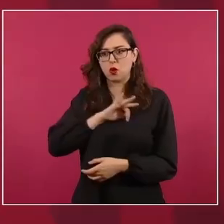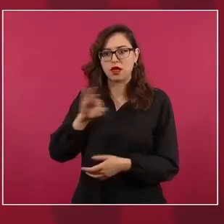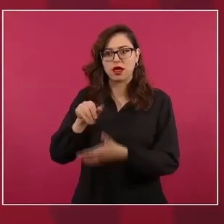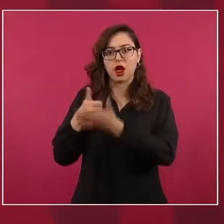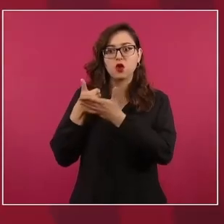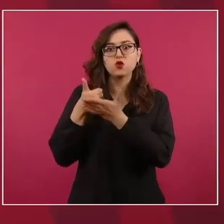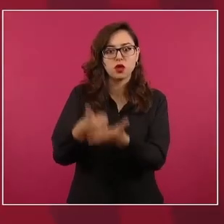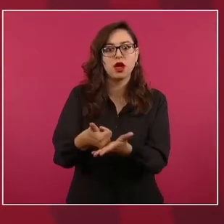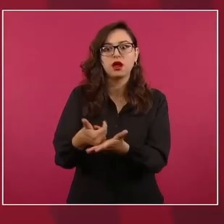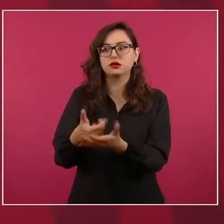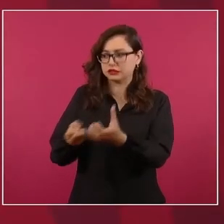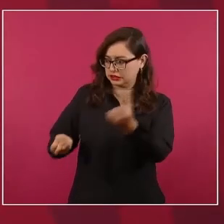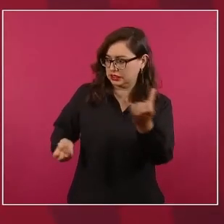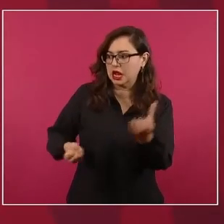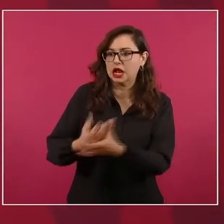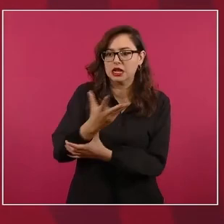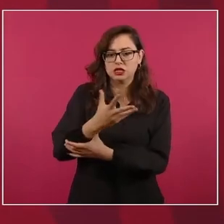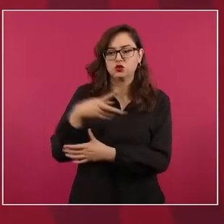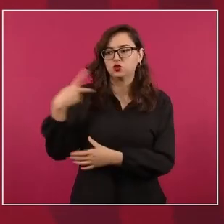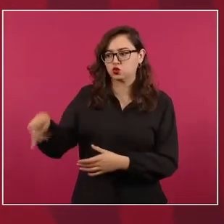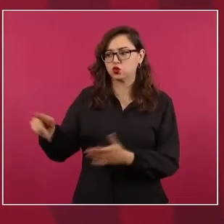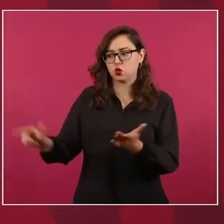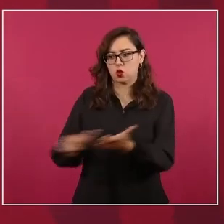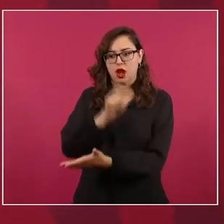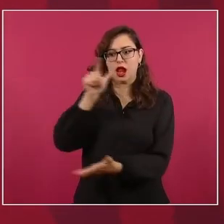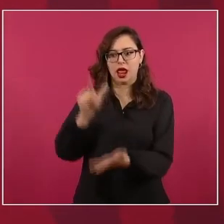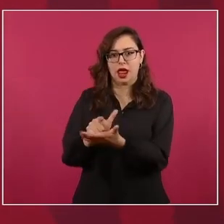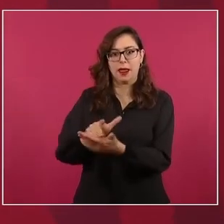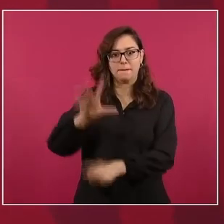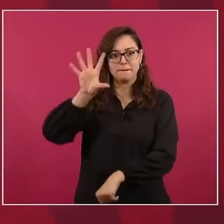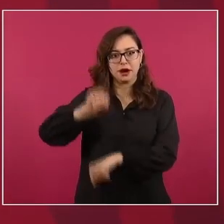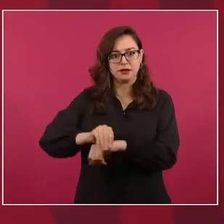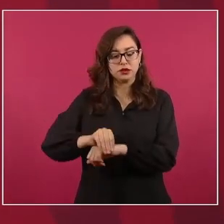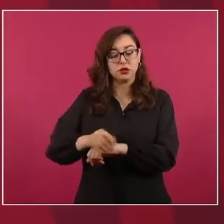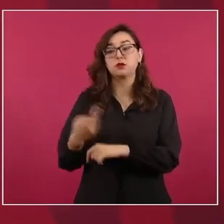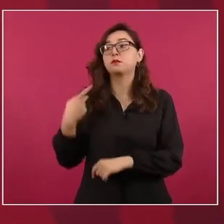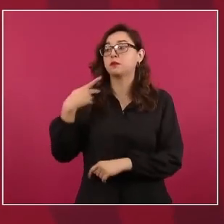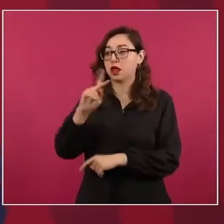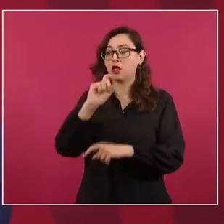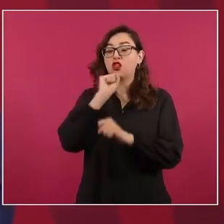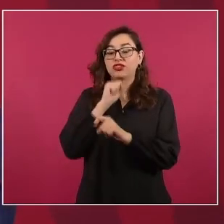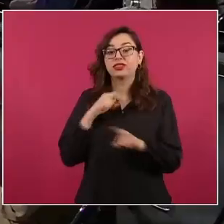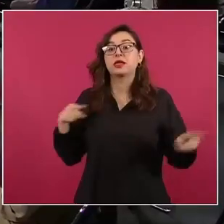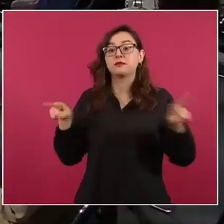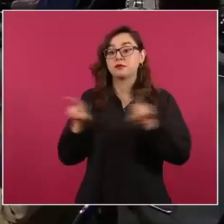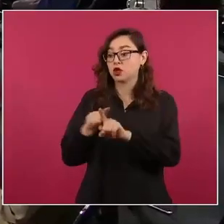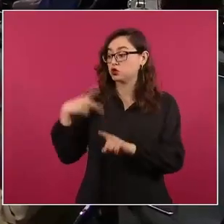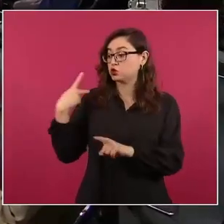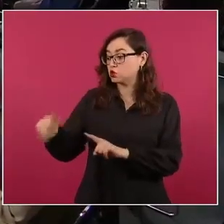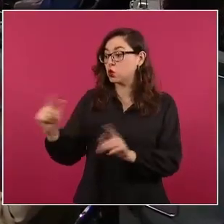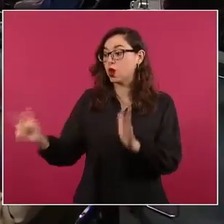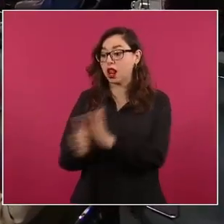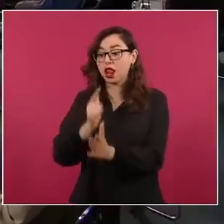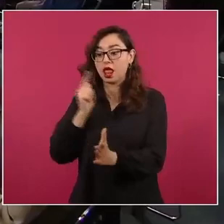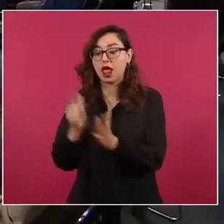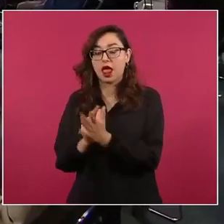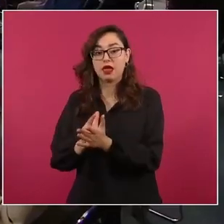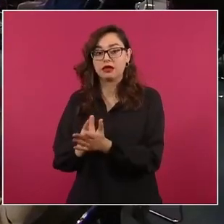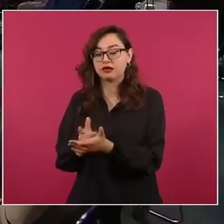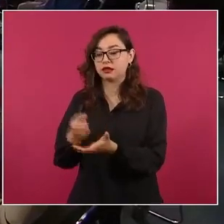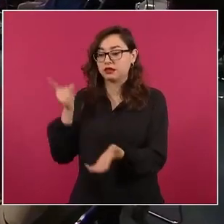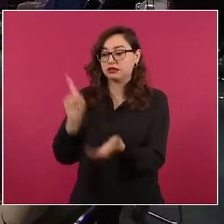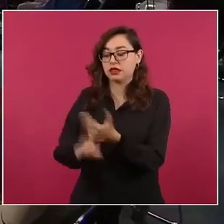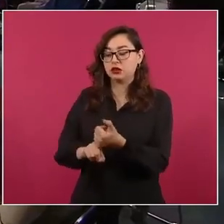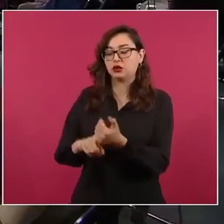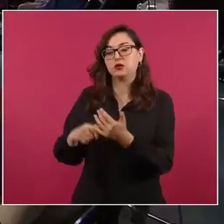Hay una función, creo que es la quinta función, a ver si está en la